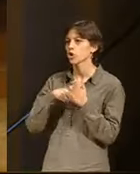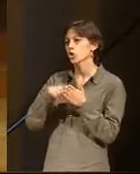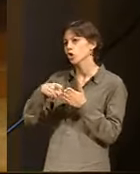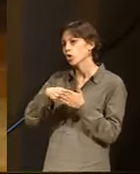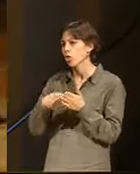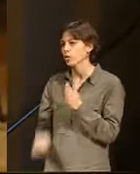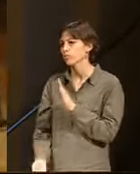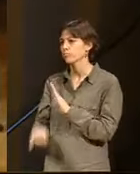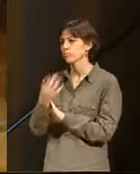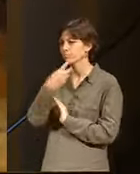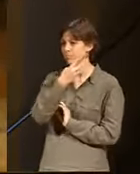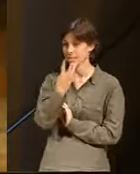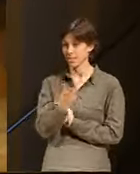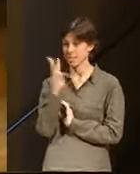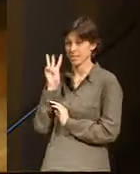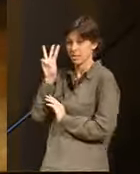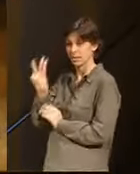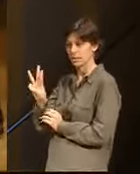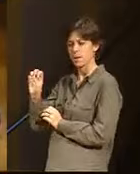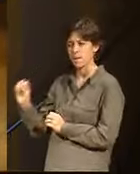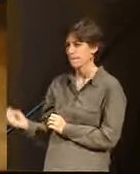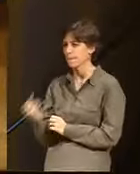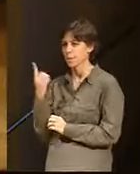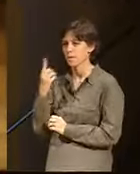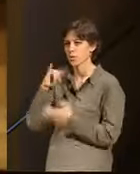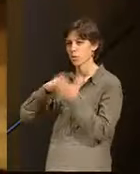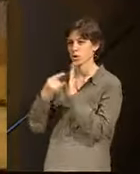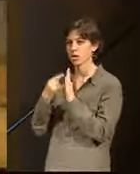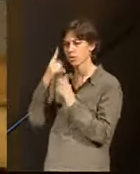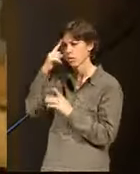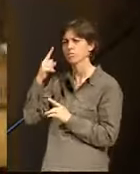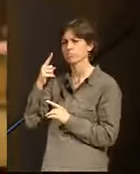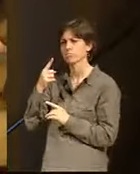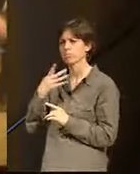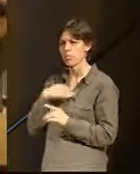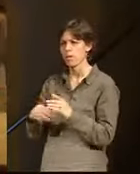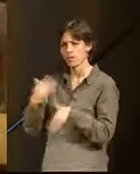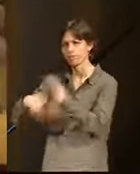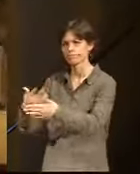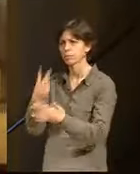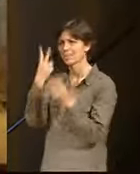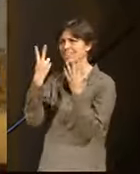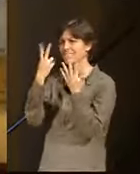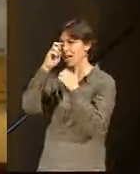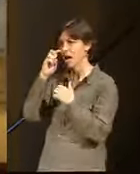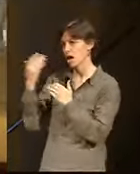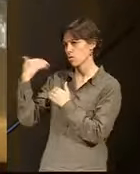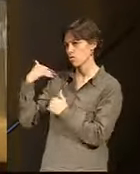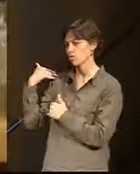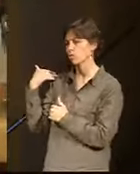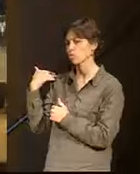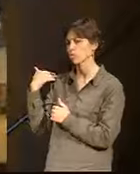ellos fueron los primeros que creyeron en este proyecto. Hace siete años llamamos